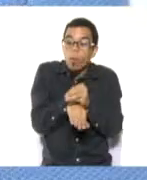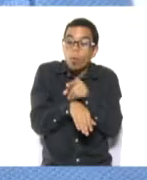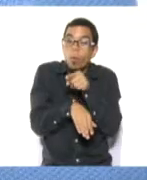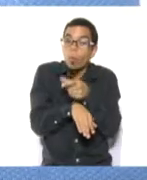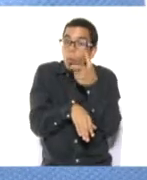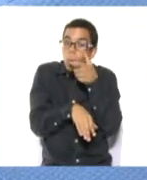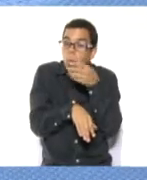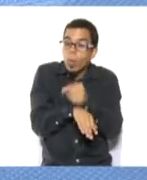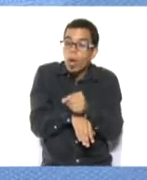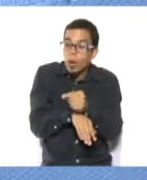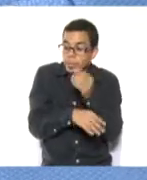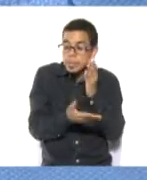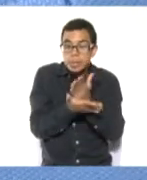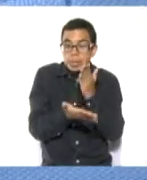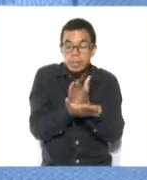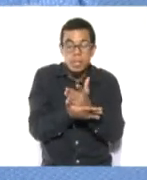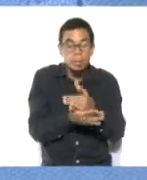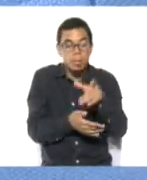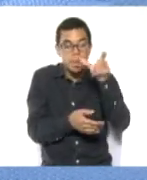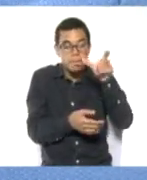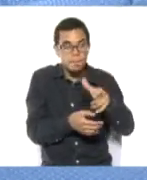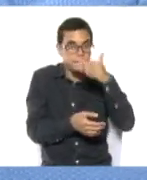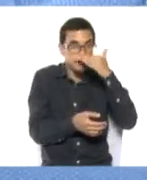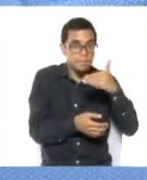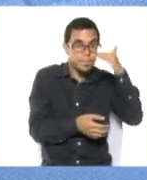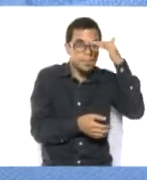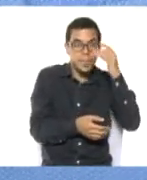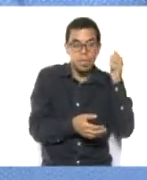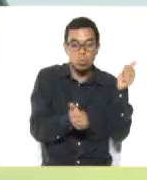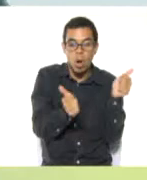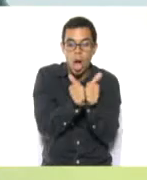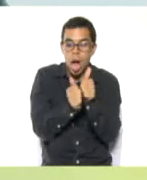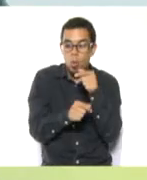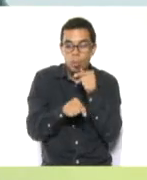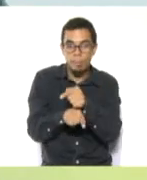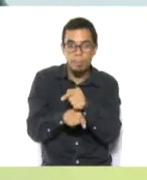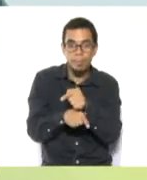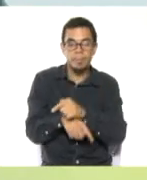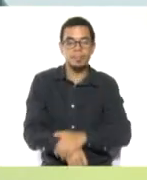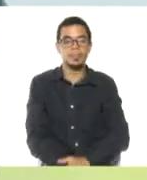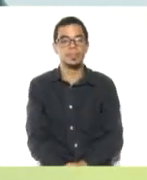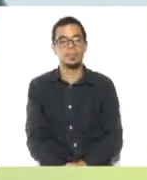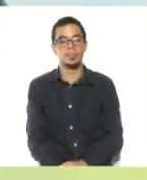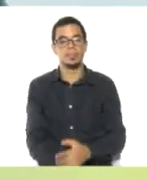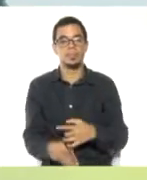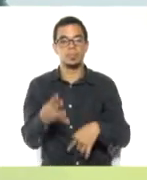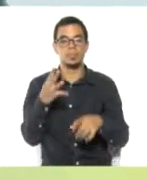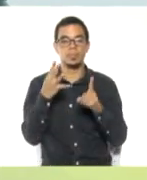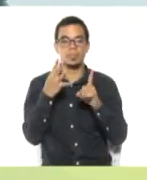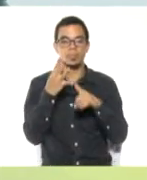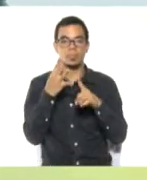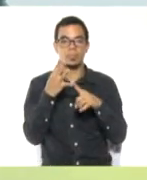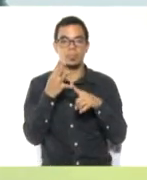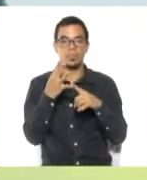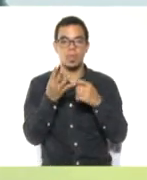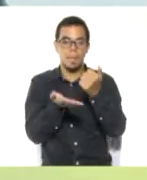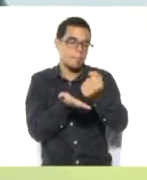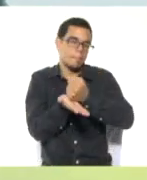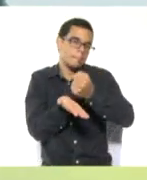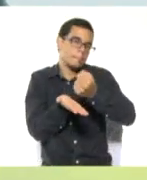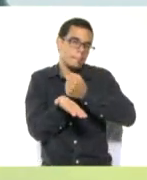utilización y tener, por supuesto, la supervisión de un adulto. Y por último, pega.